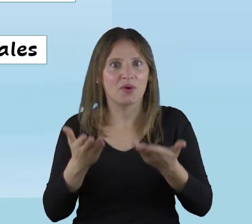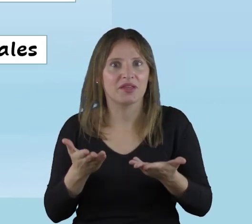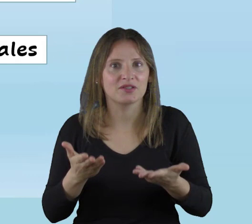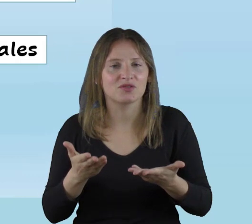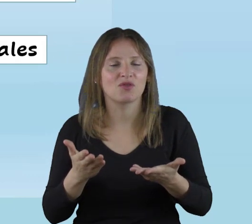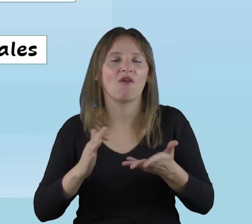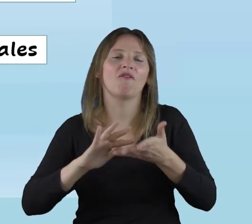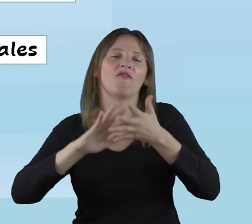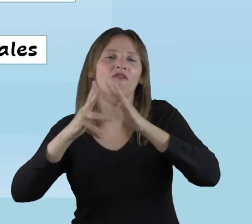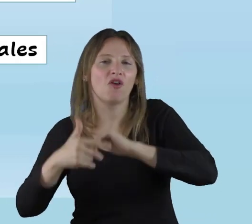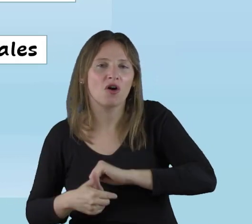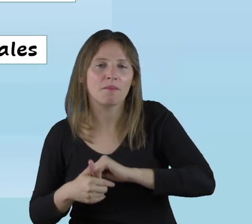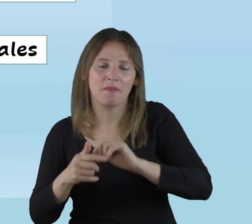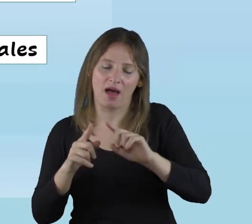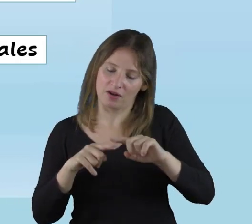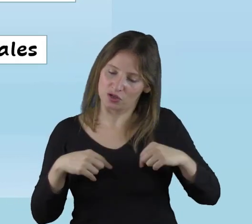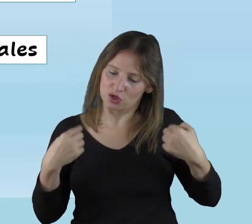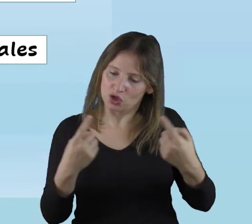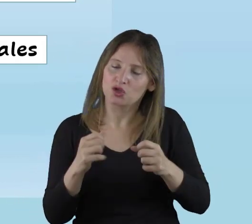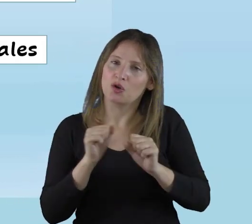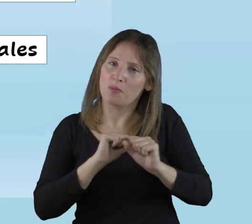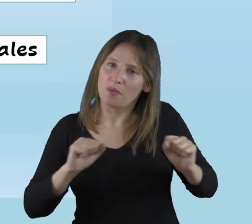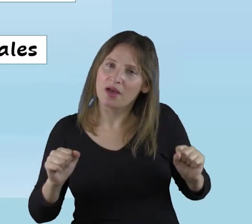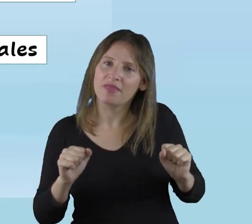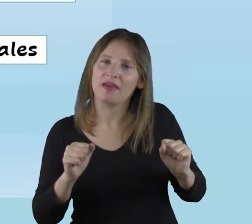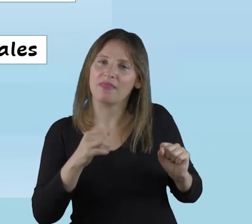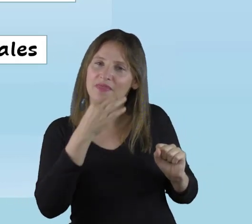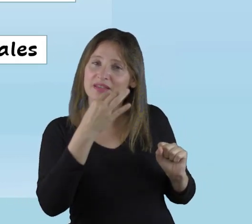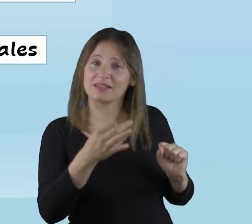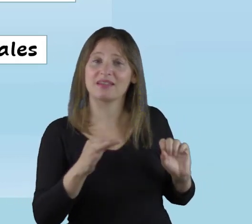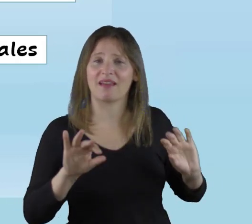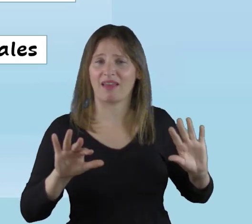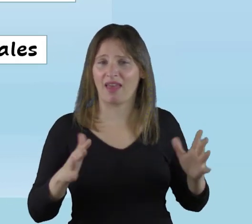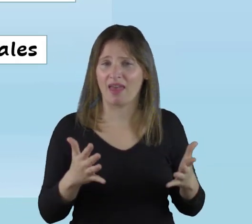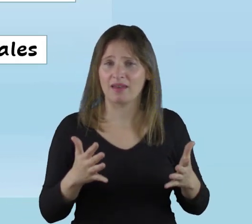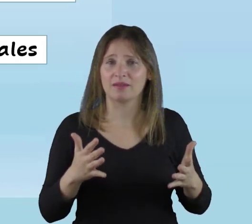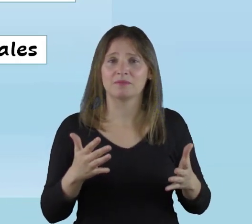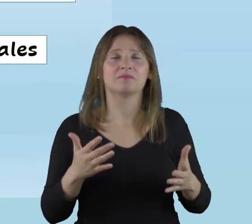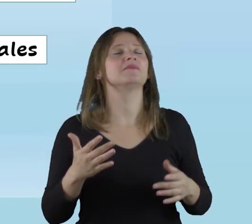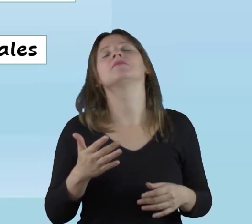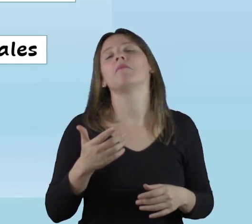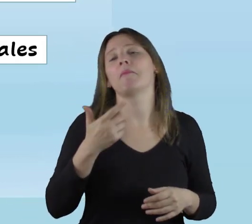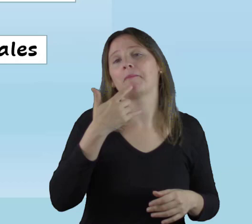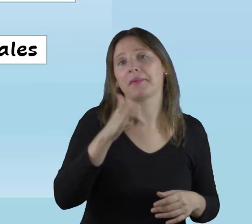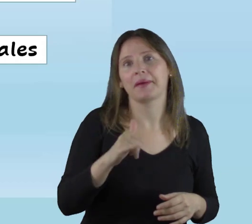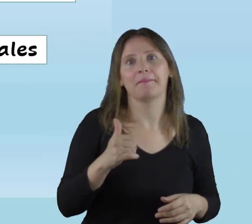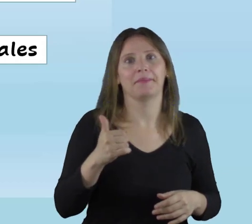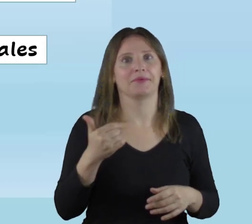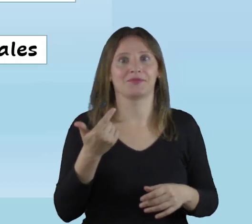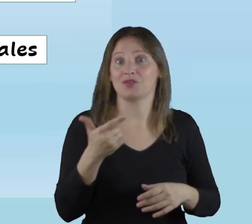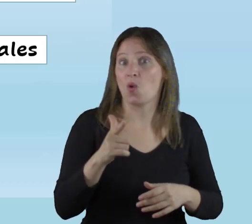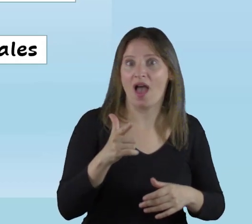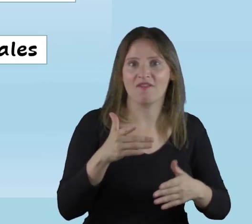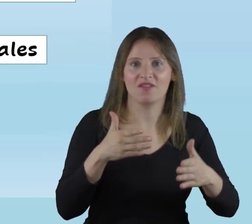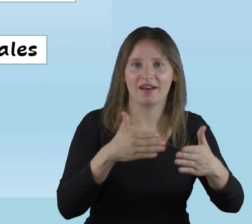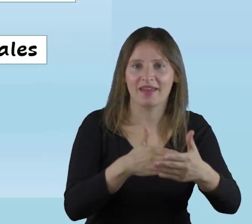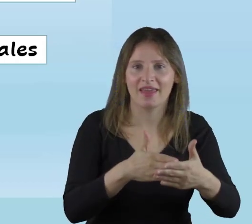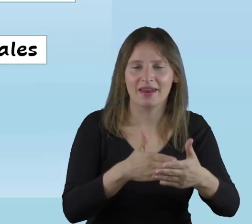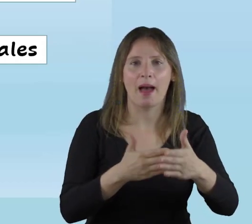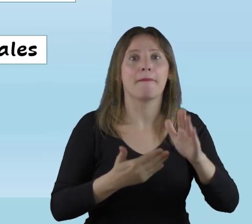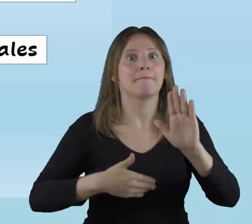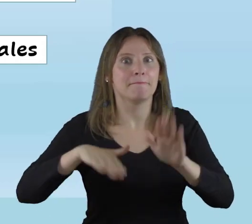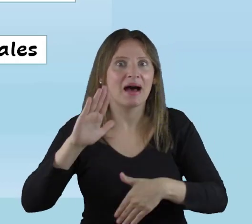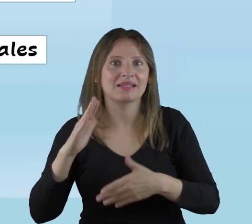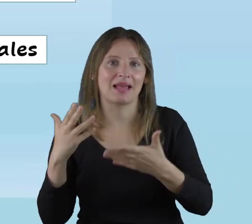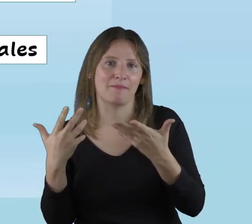y por eso de esa forma nosotros podemos decir que a la ausencia